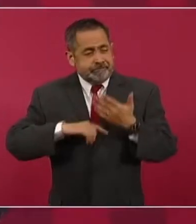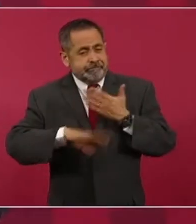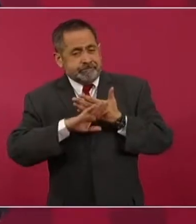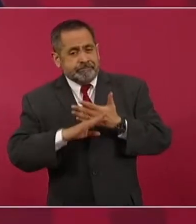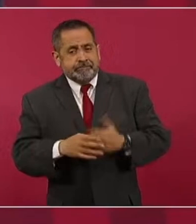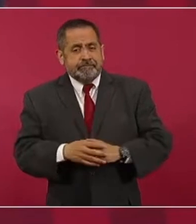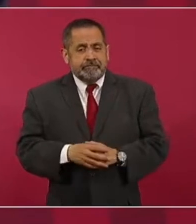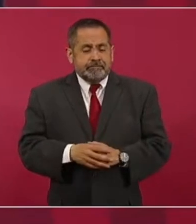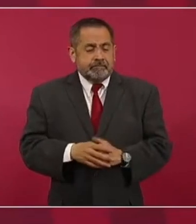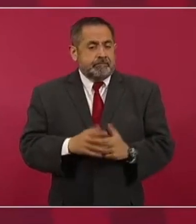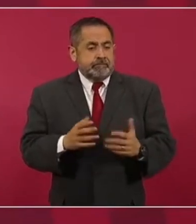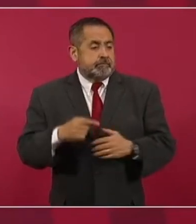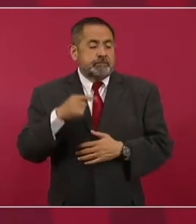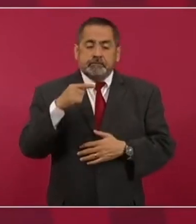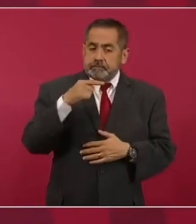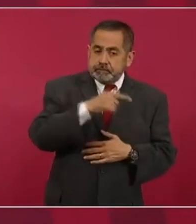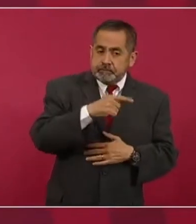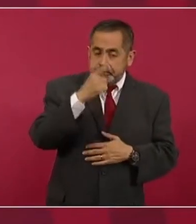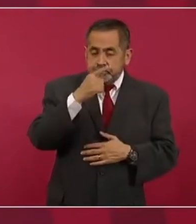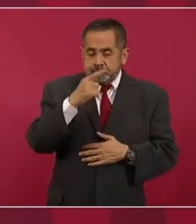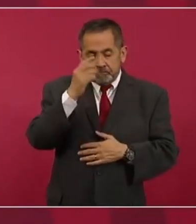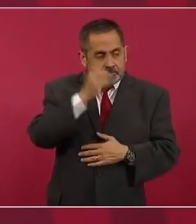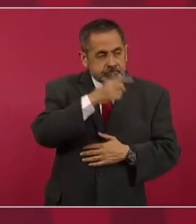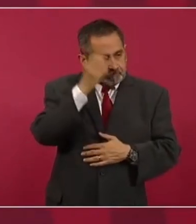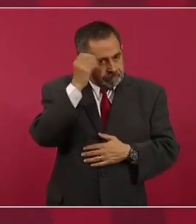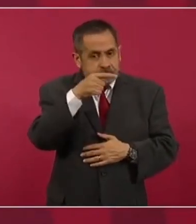y entonces se olvidan que son jueces